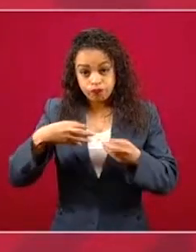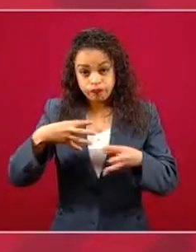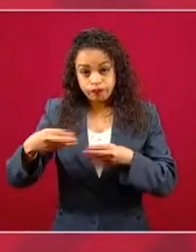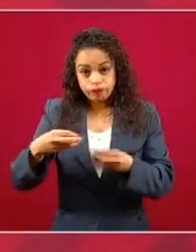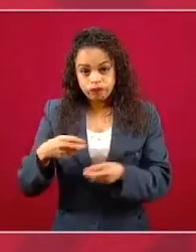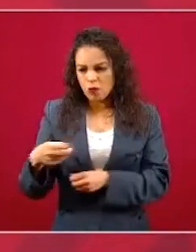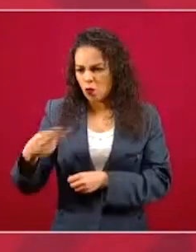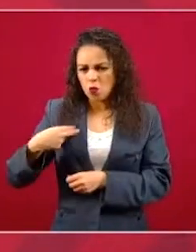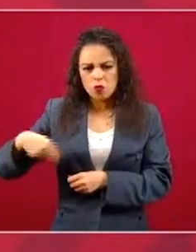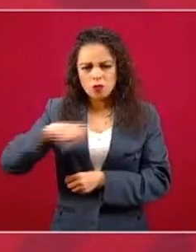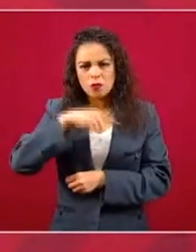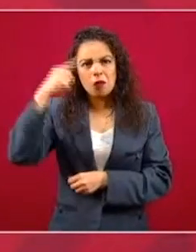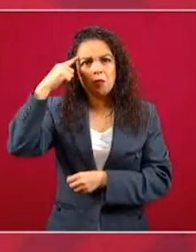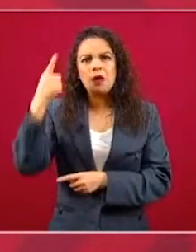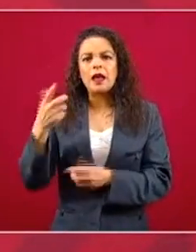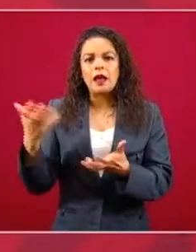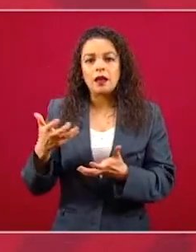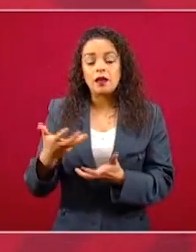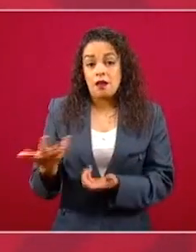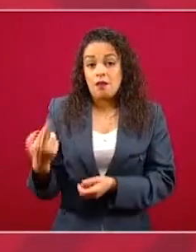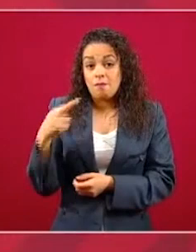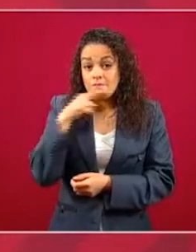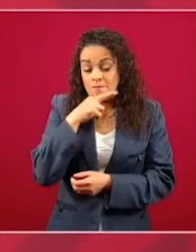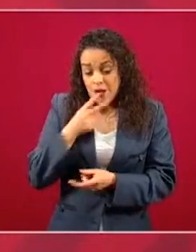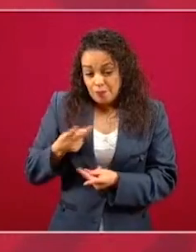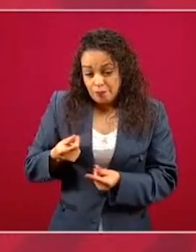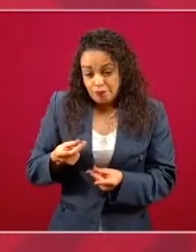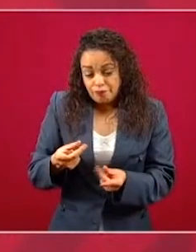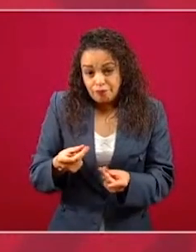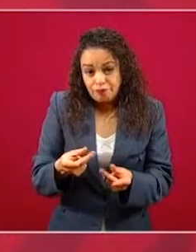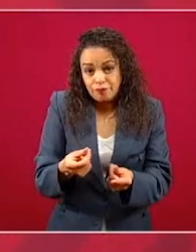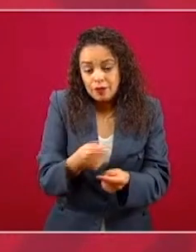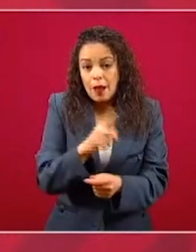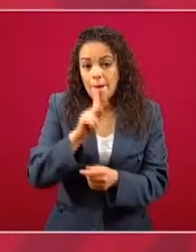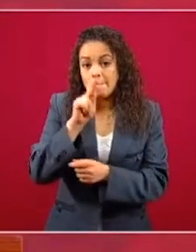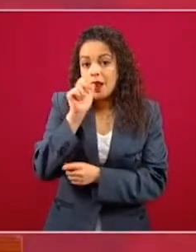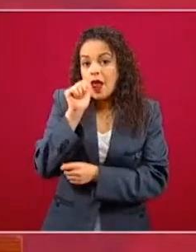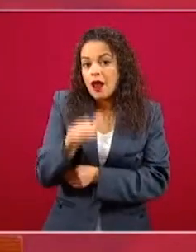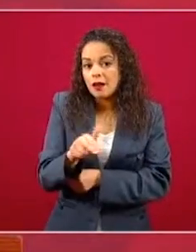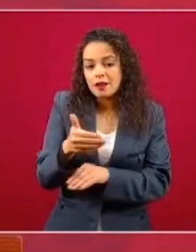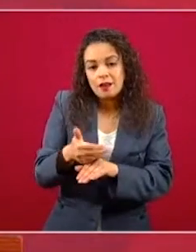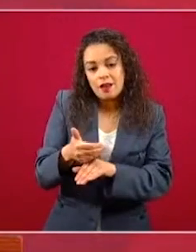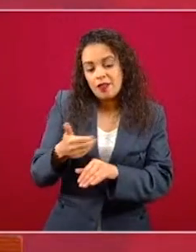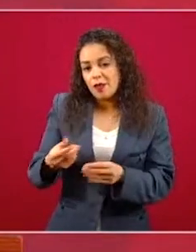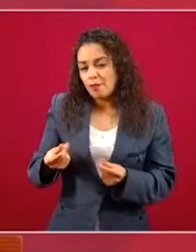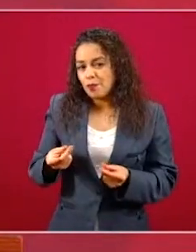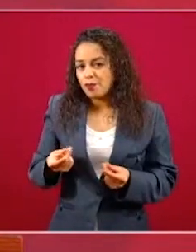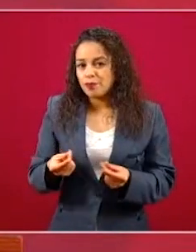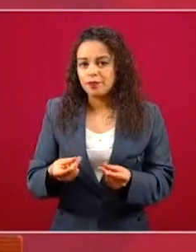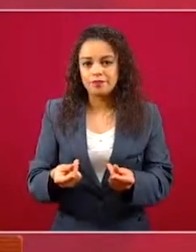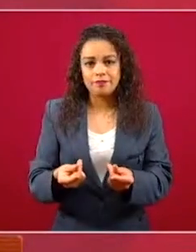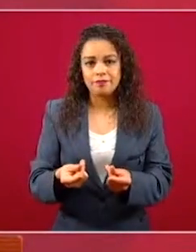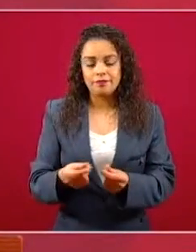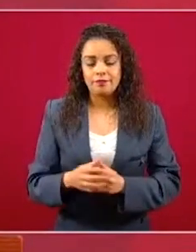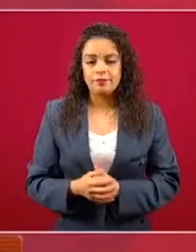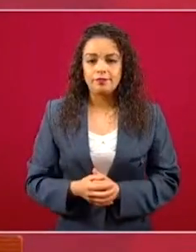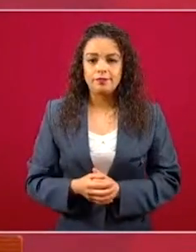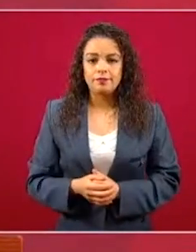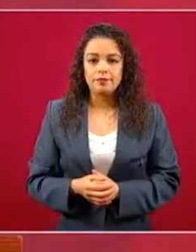todo el plan. Y por ejemplo, como